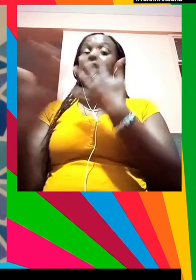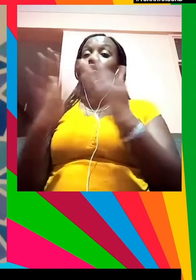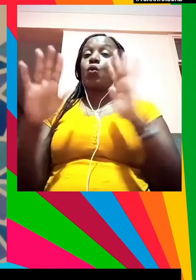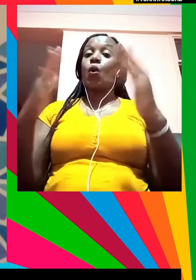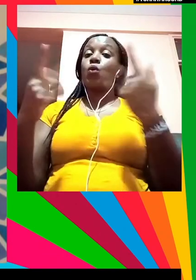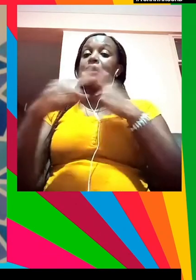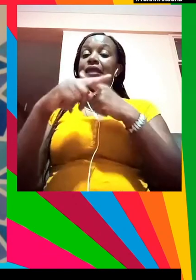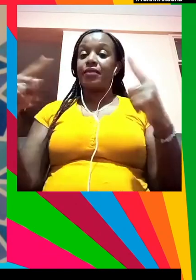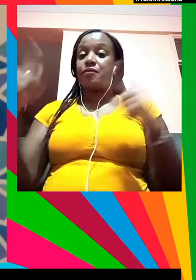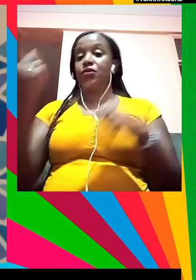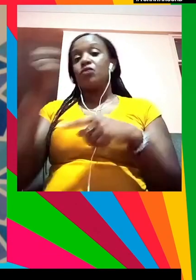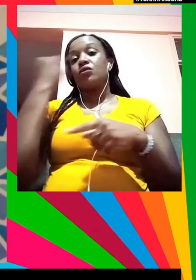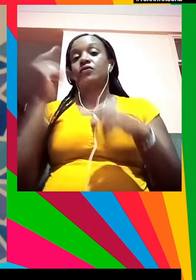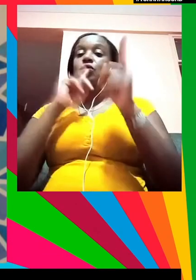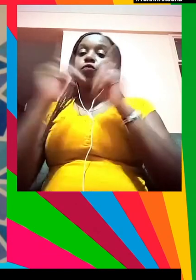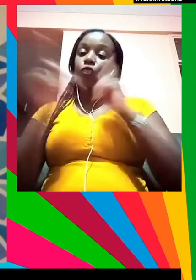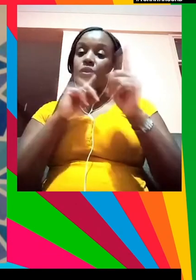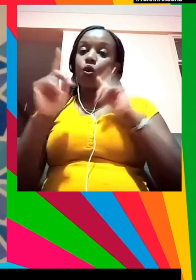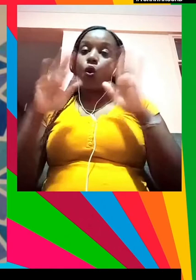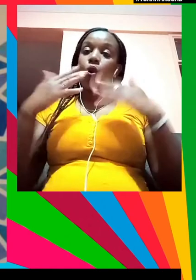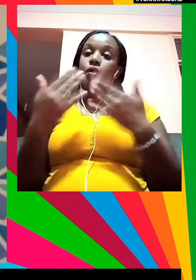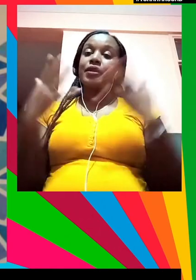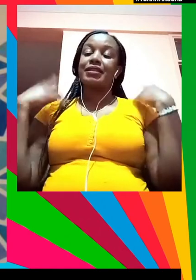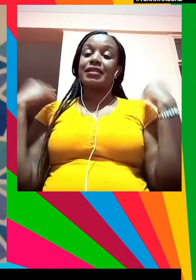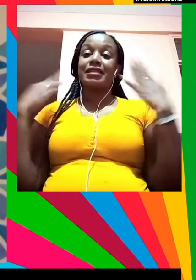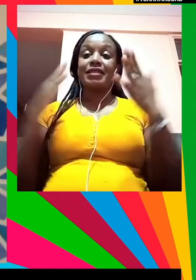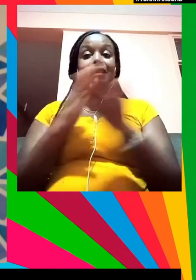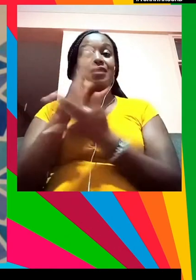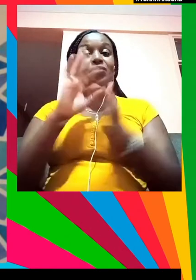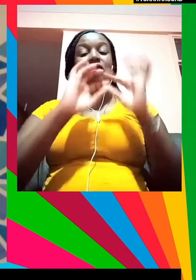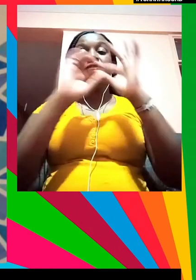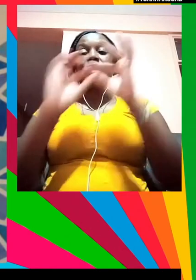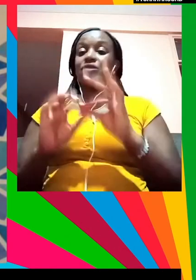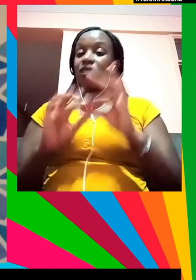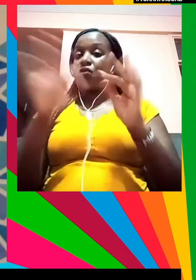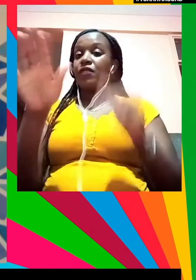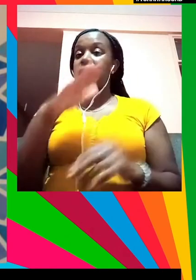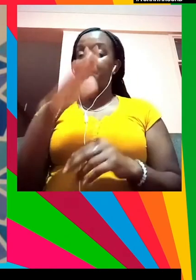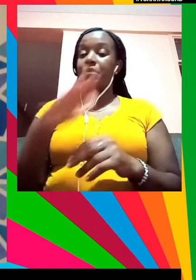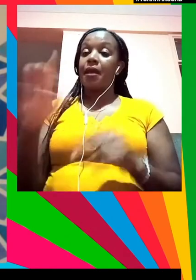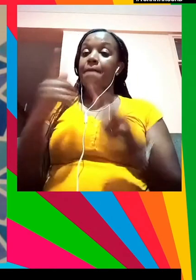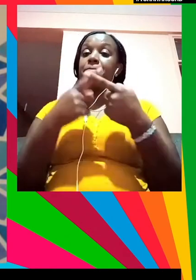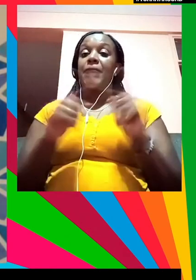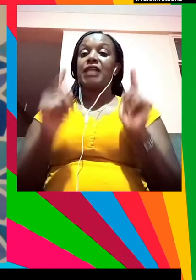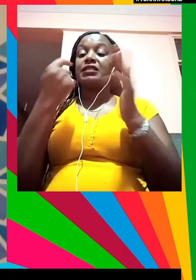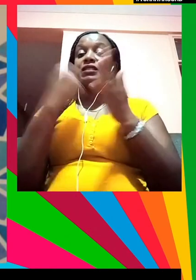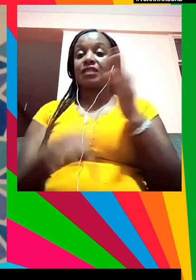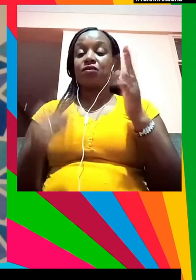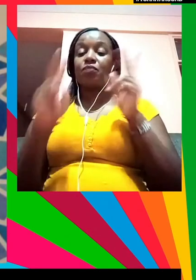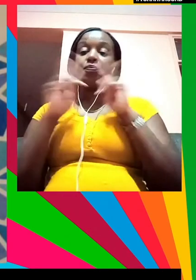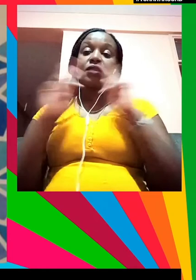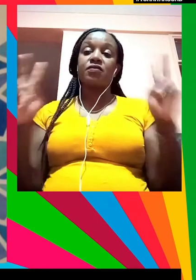simplemente por ejercer su derecho de libertad de expresión o de asociación y